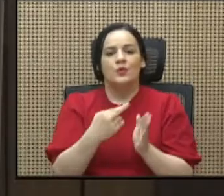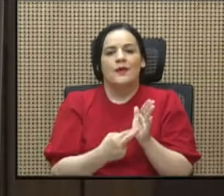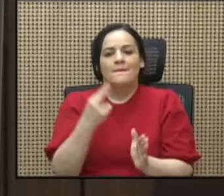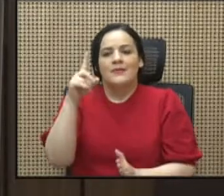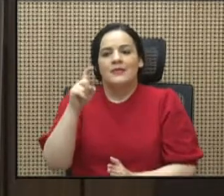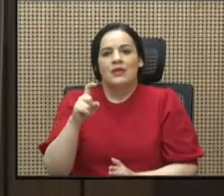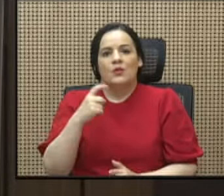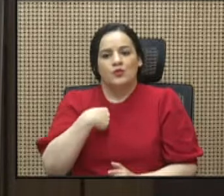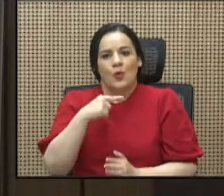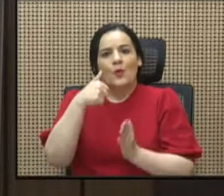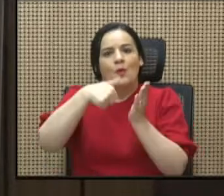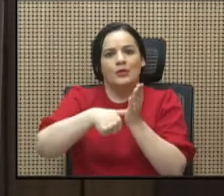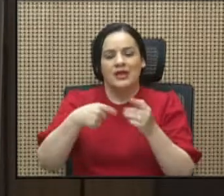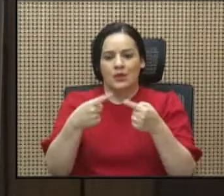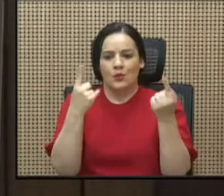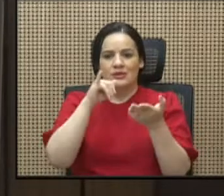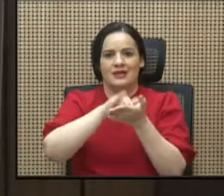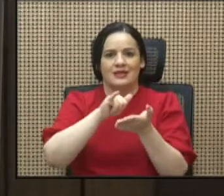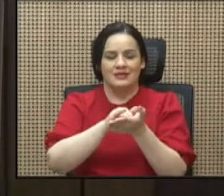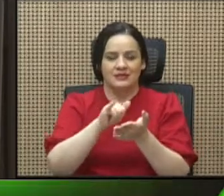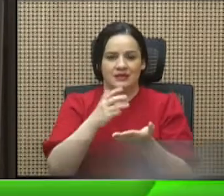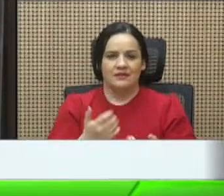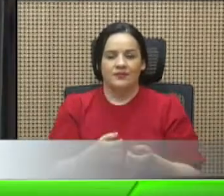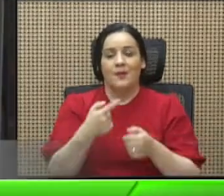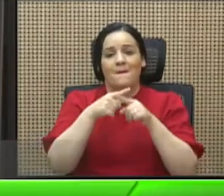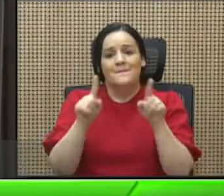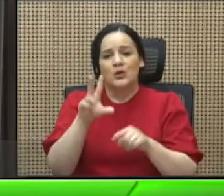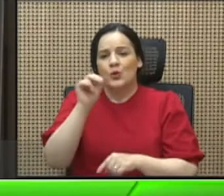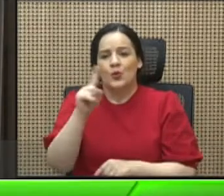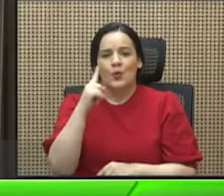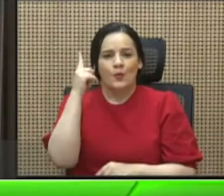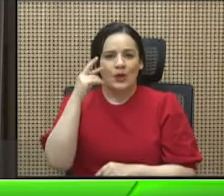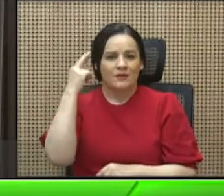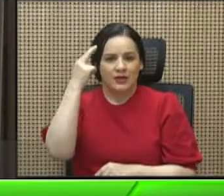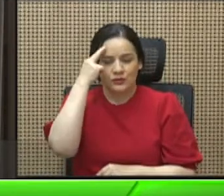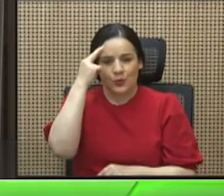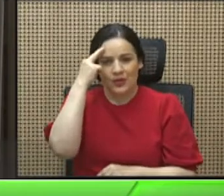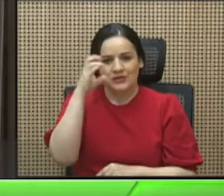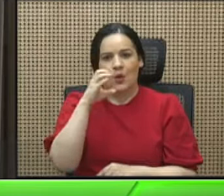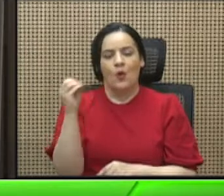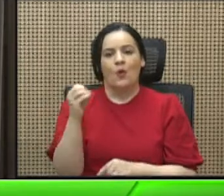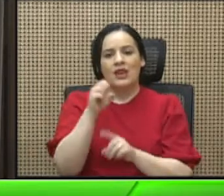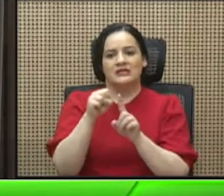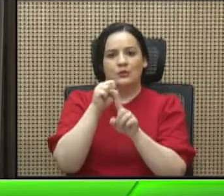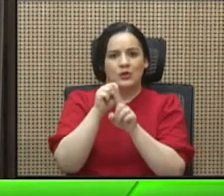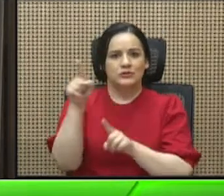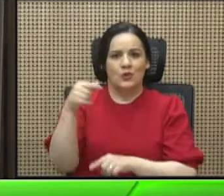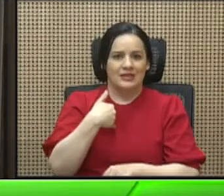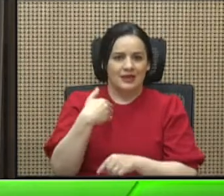votar en contra de este resello pero no por las razones y el fariseísmo del gobierno